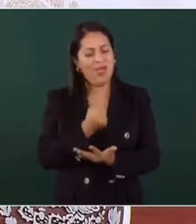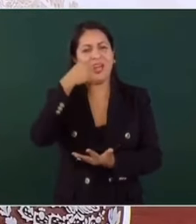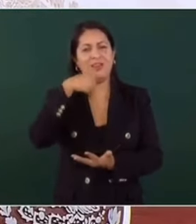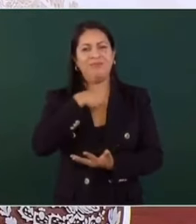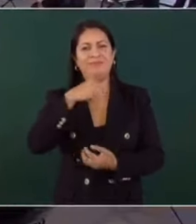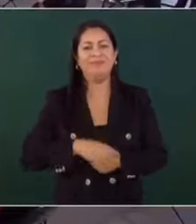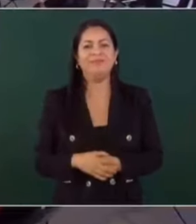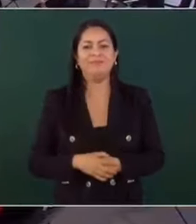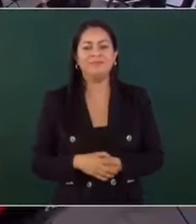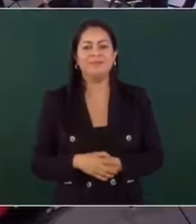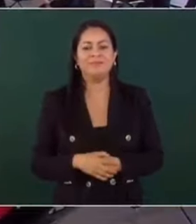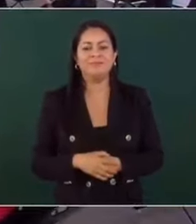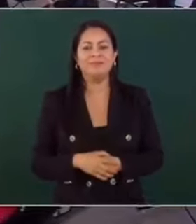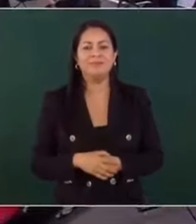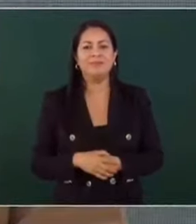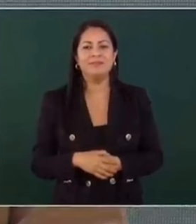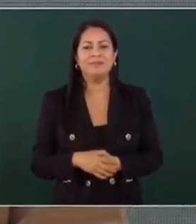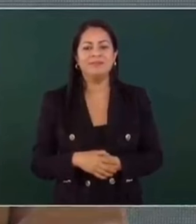a rayar.